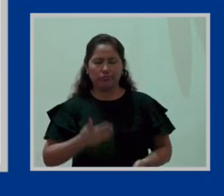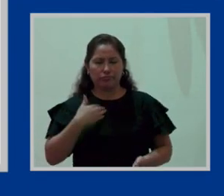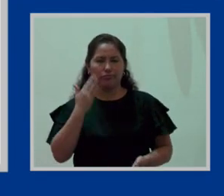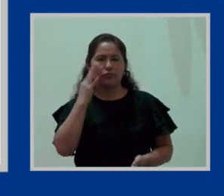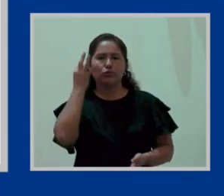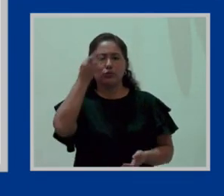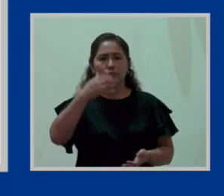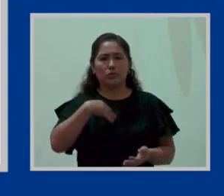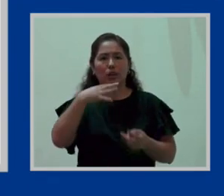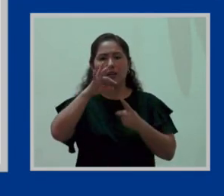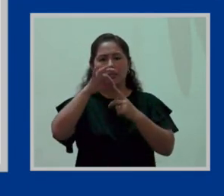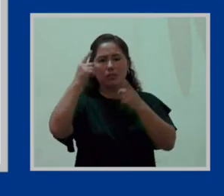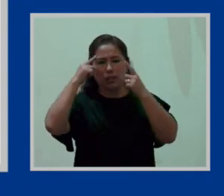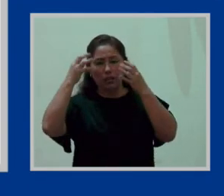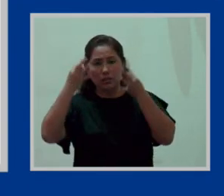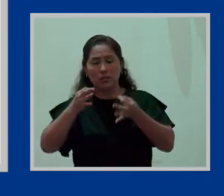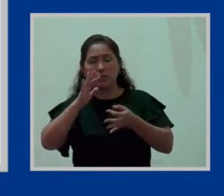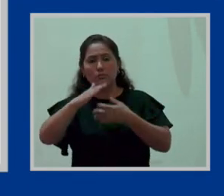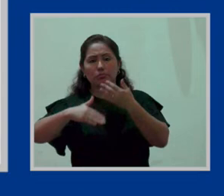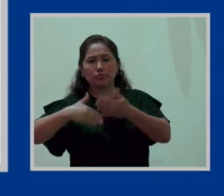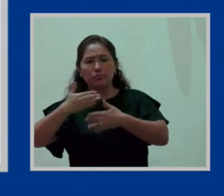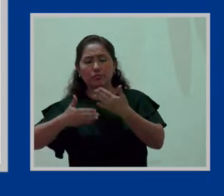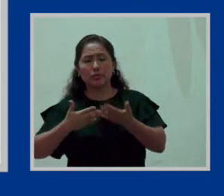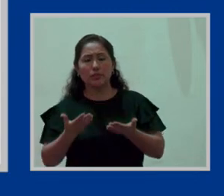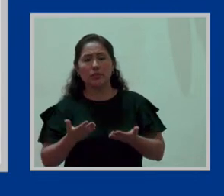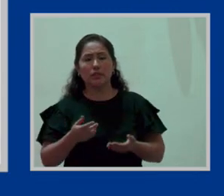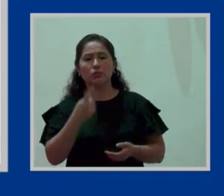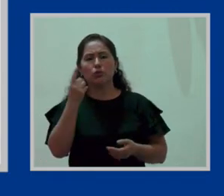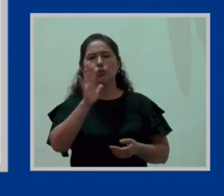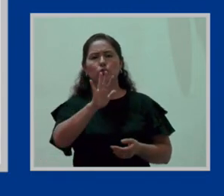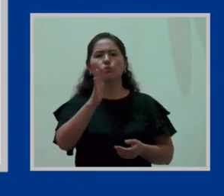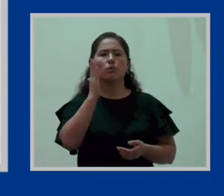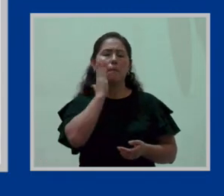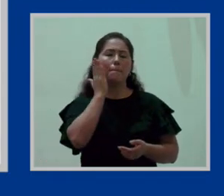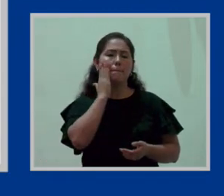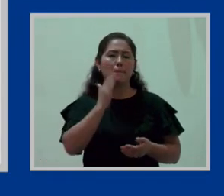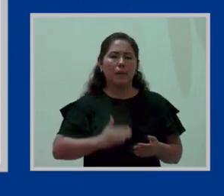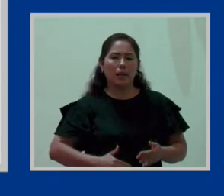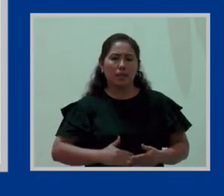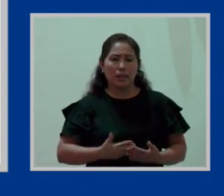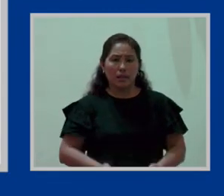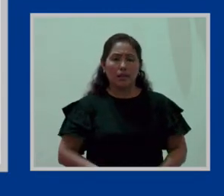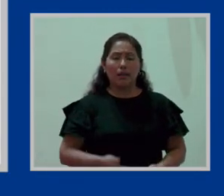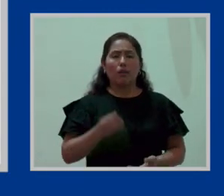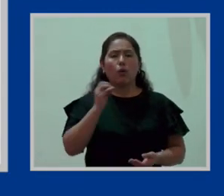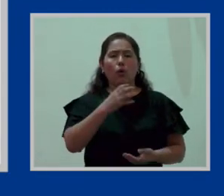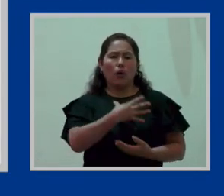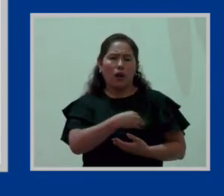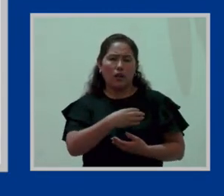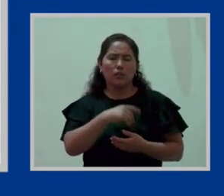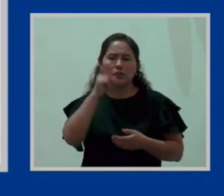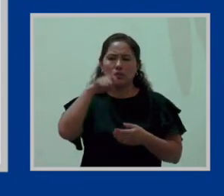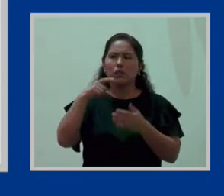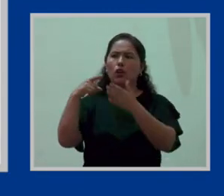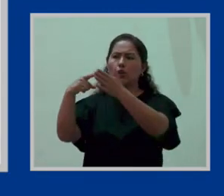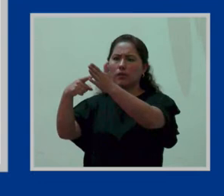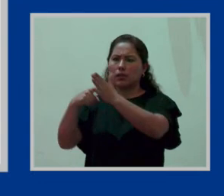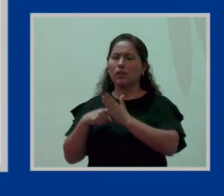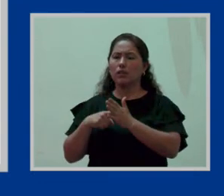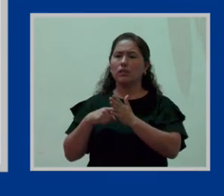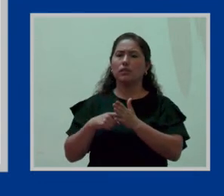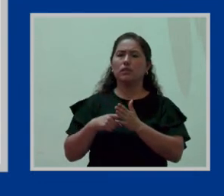pero cuando deciden ejercer, digamos, no solamente su maternidad, sino también la lactancia materna, existe una obligación por parte del Estado,